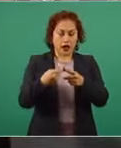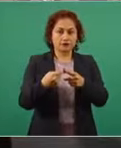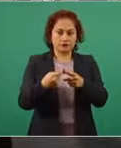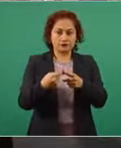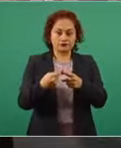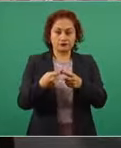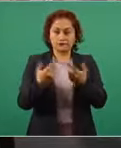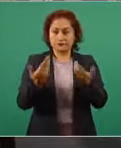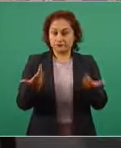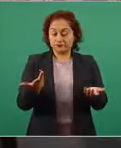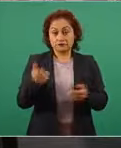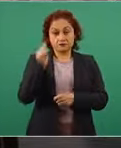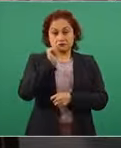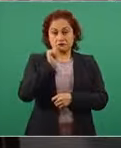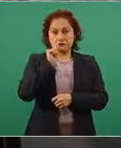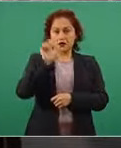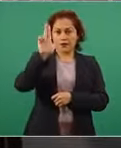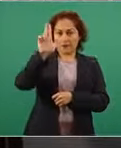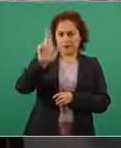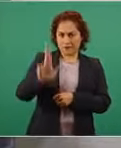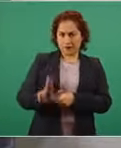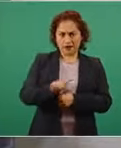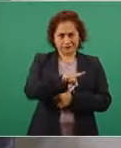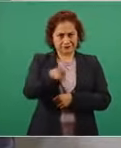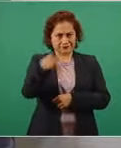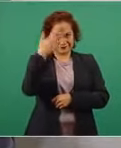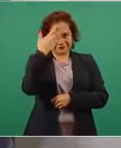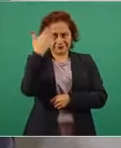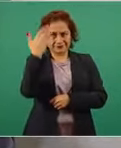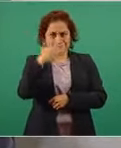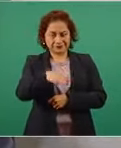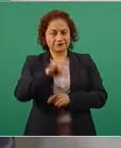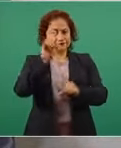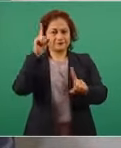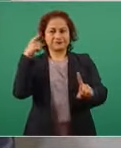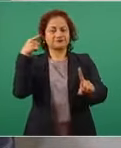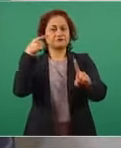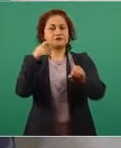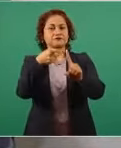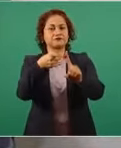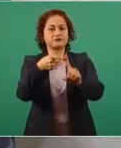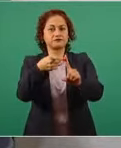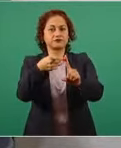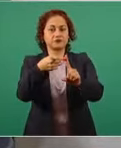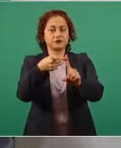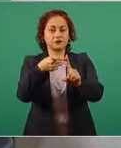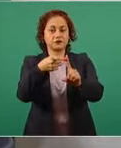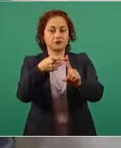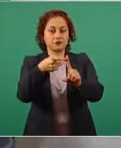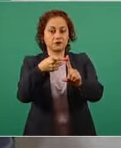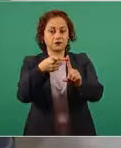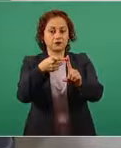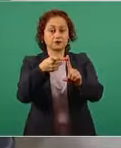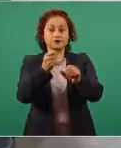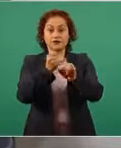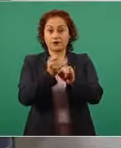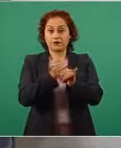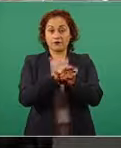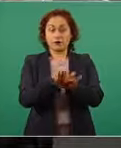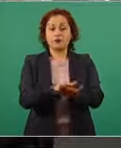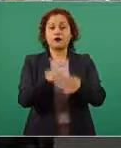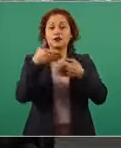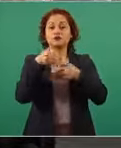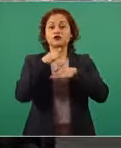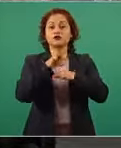martes, que se dedica la conferencia a informar sobre el tema